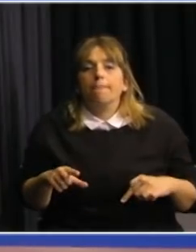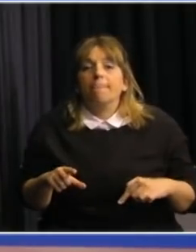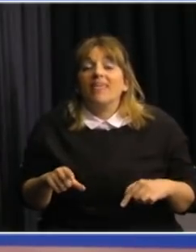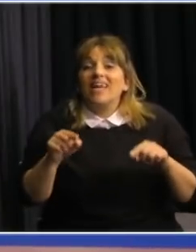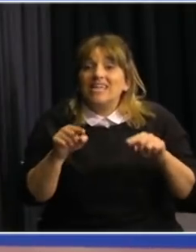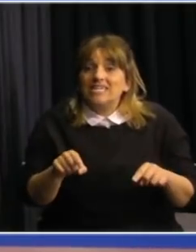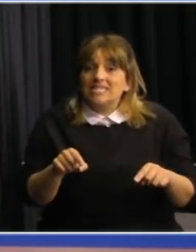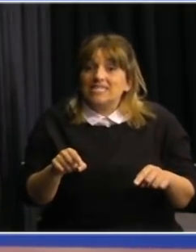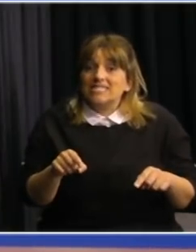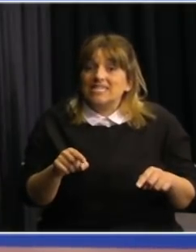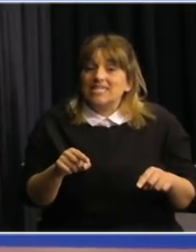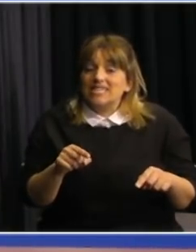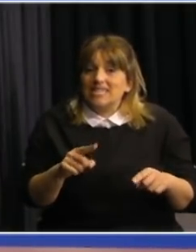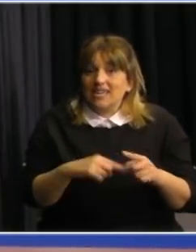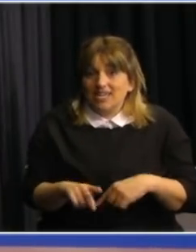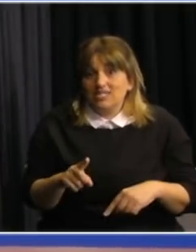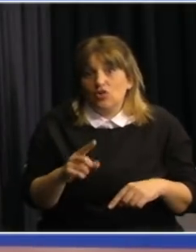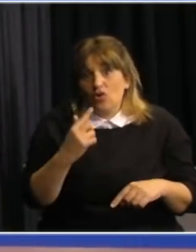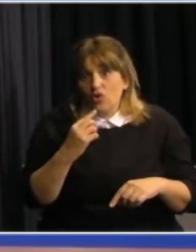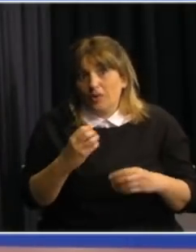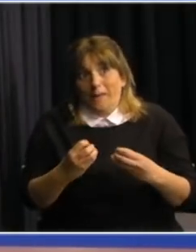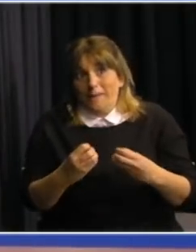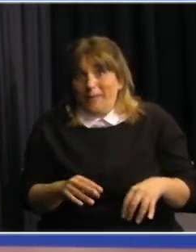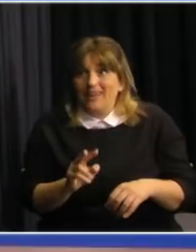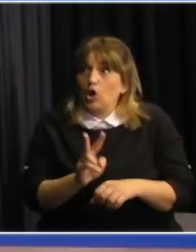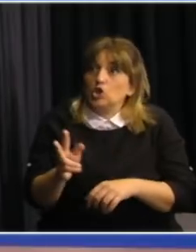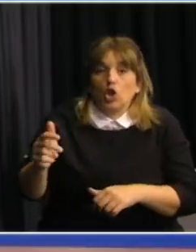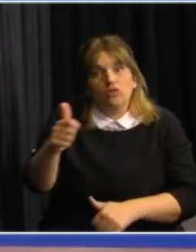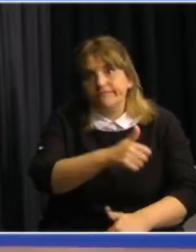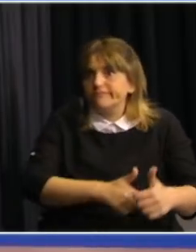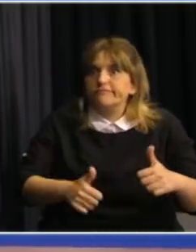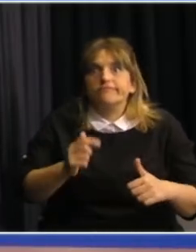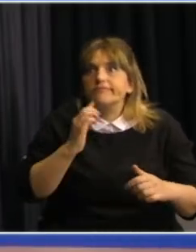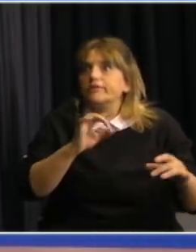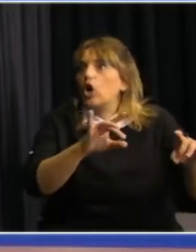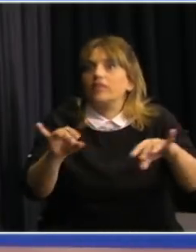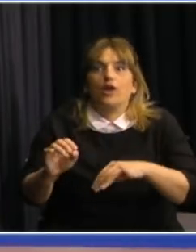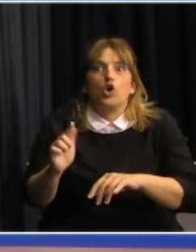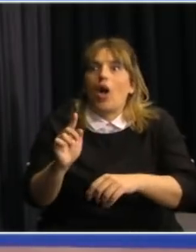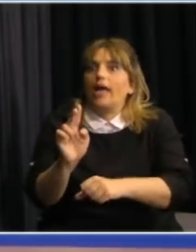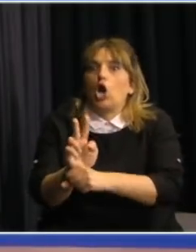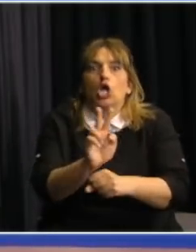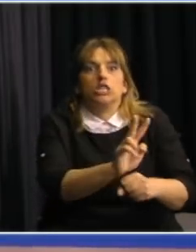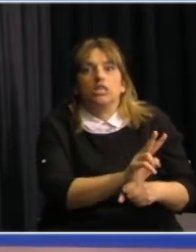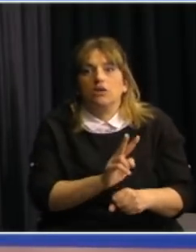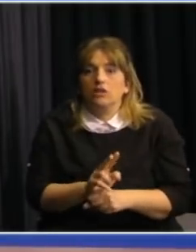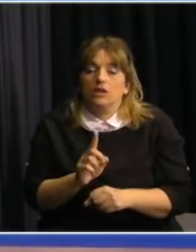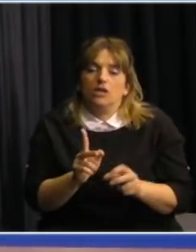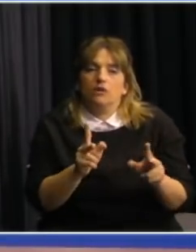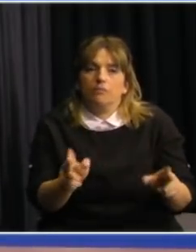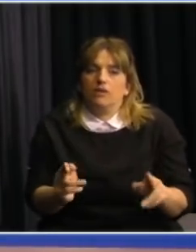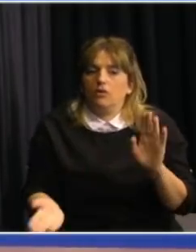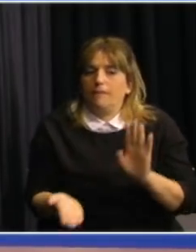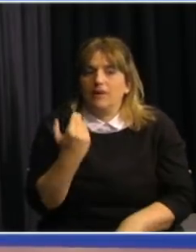Si ese umbral se traspasa, se pasa a una situación de circulación comunitaria sin seguimiento, y ahí el peligro de descontrol es mucho mayor.